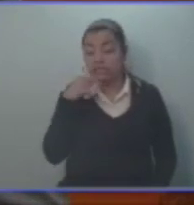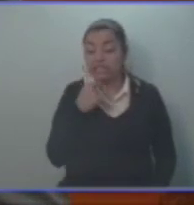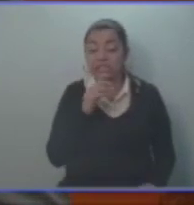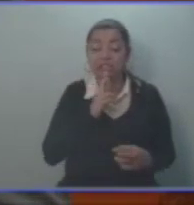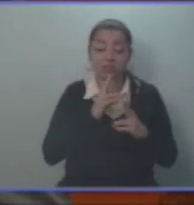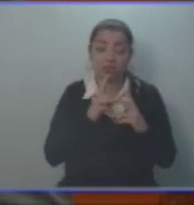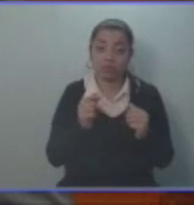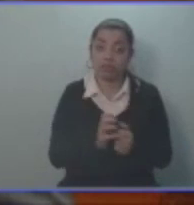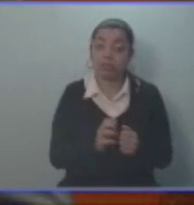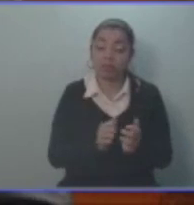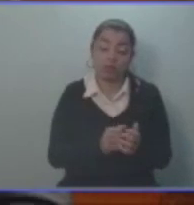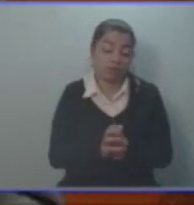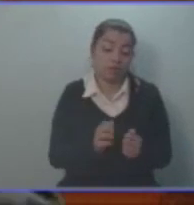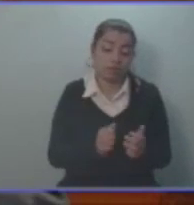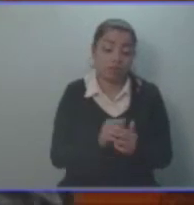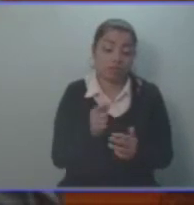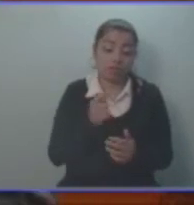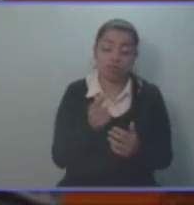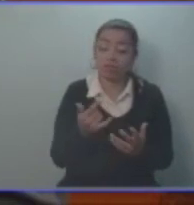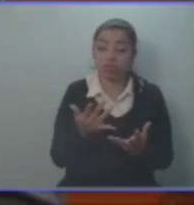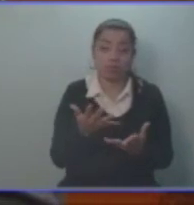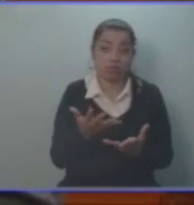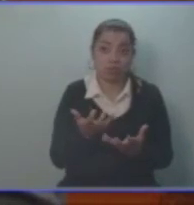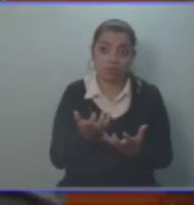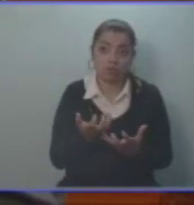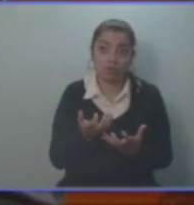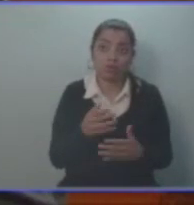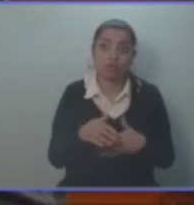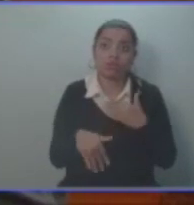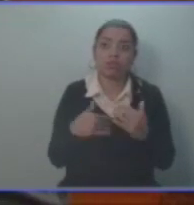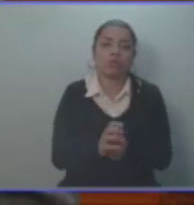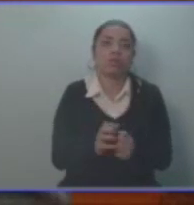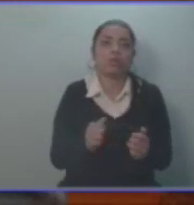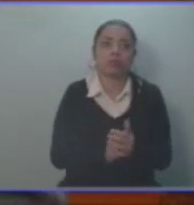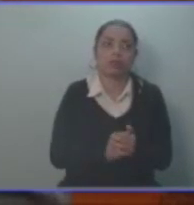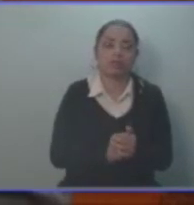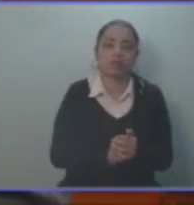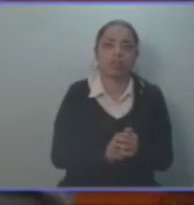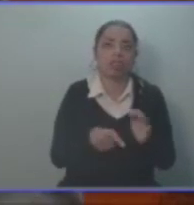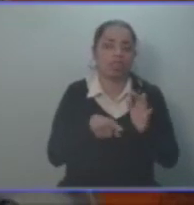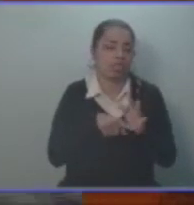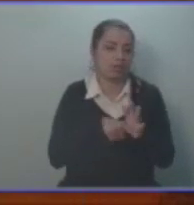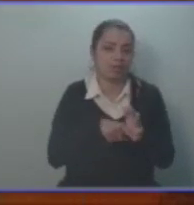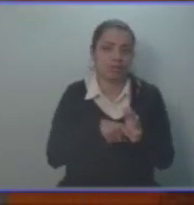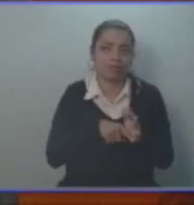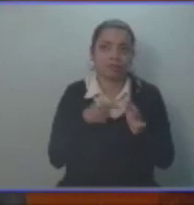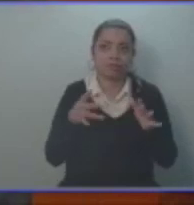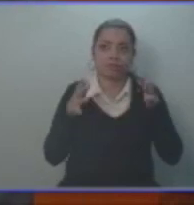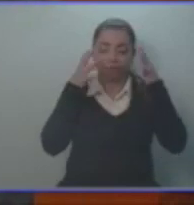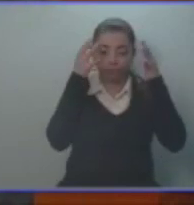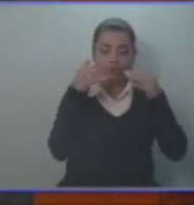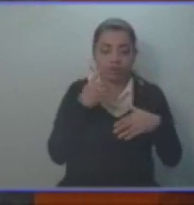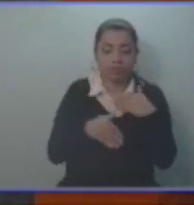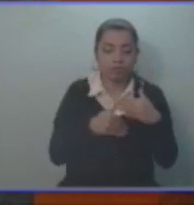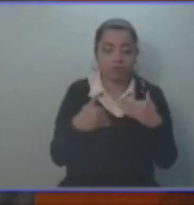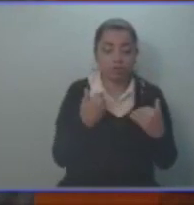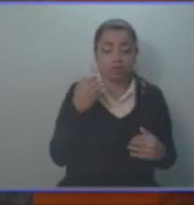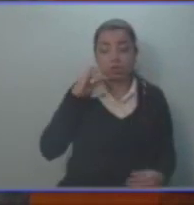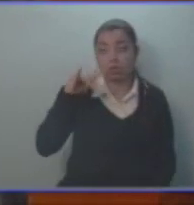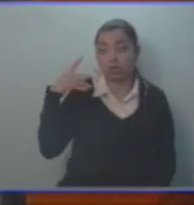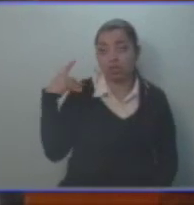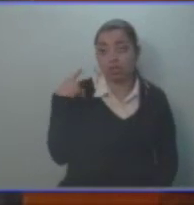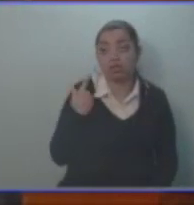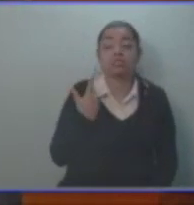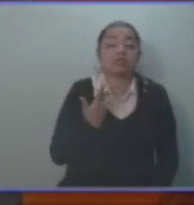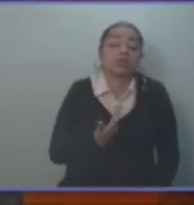este problema y no quiero entrar en polémica ni a desmerecer una decisión administrativa de junta directiva,